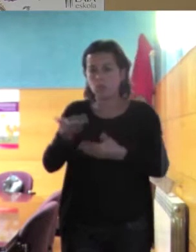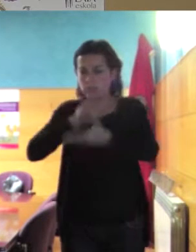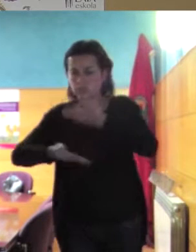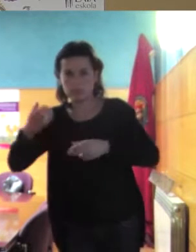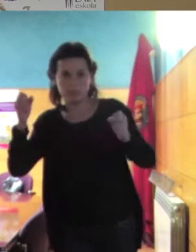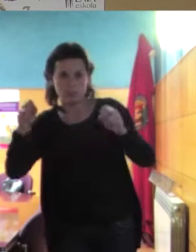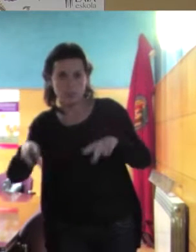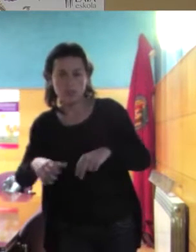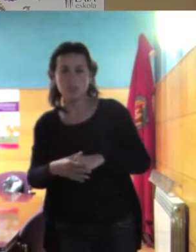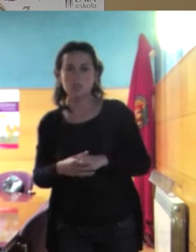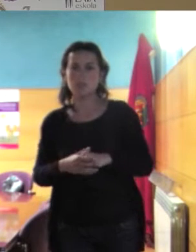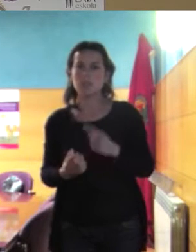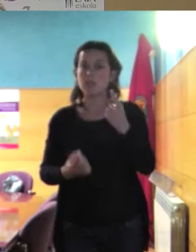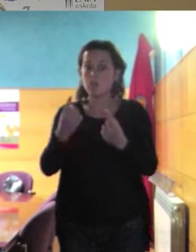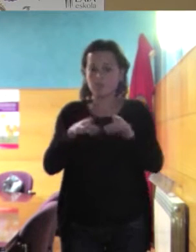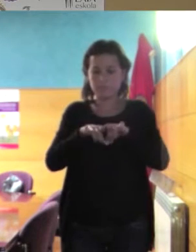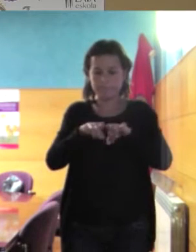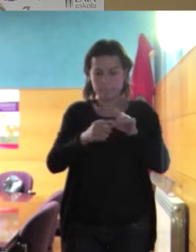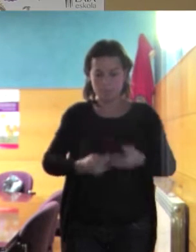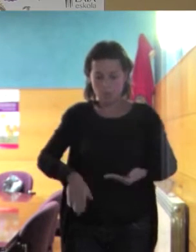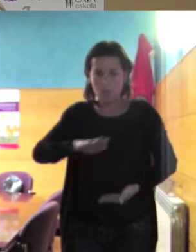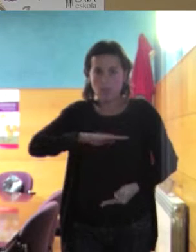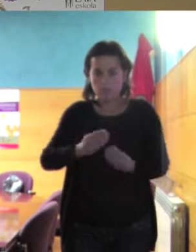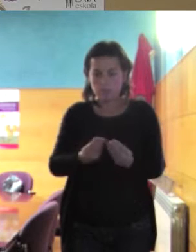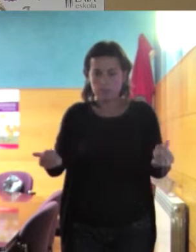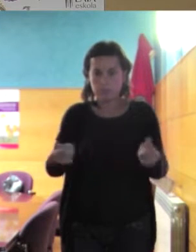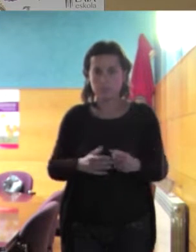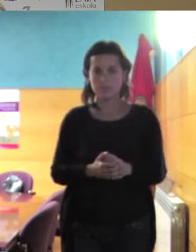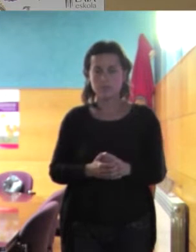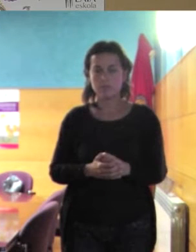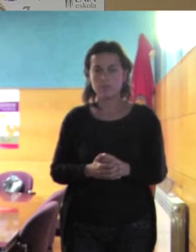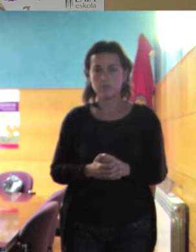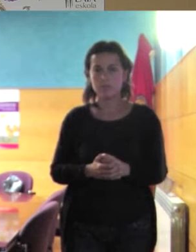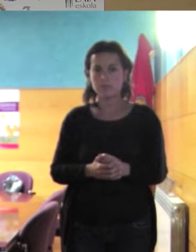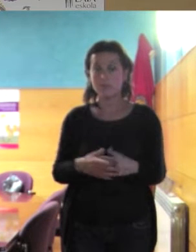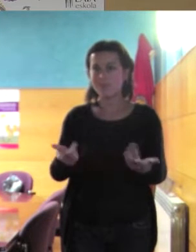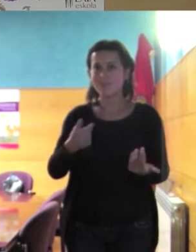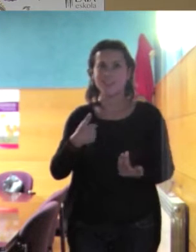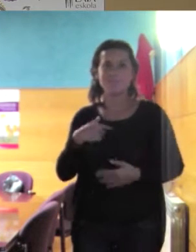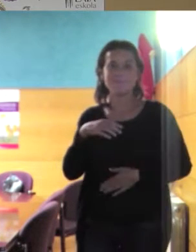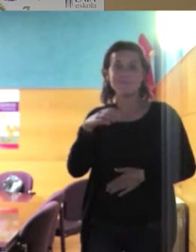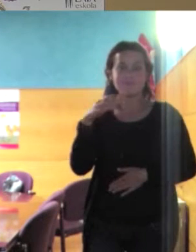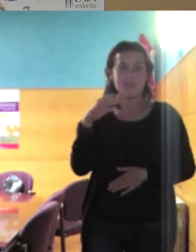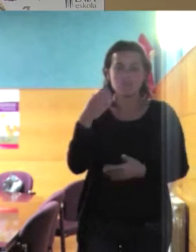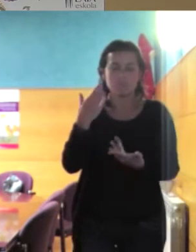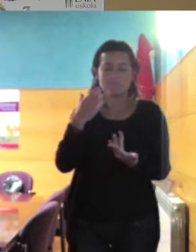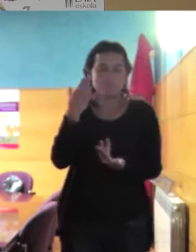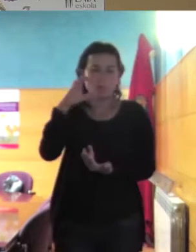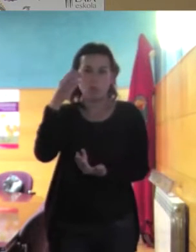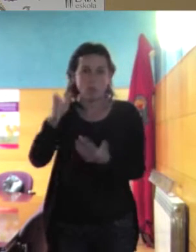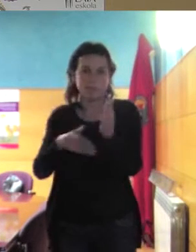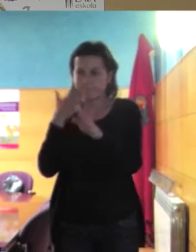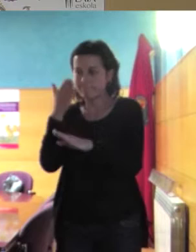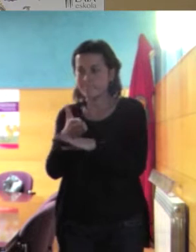perdiendo la capacidad crítica. Es decir, ¡qué maravilloso! Es que he estado en Cuba y es que todos los cubanos son